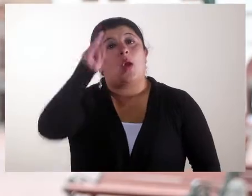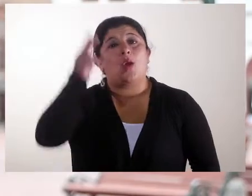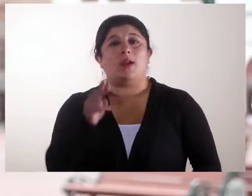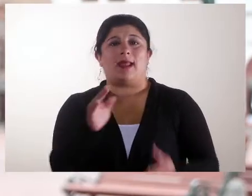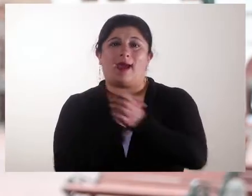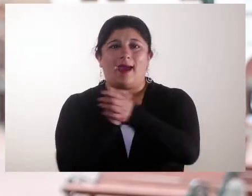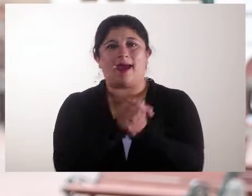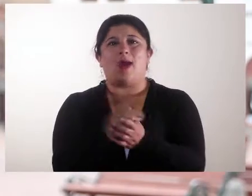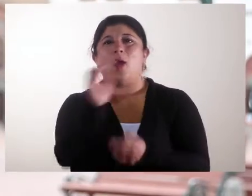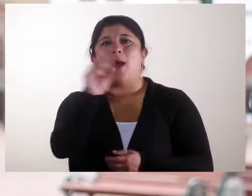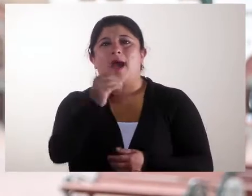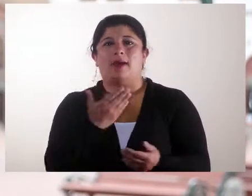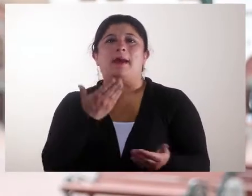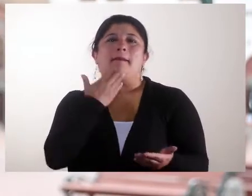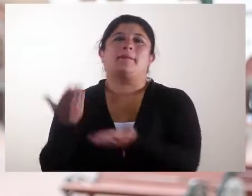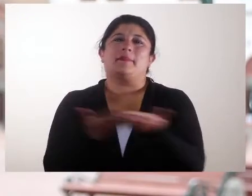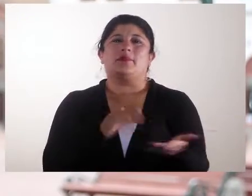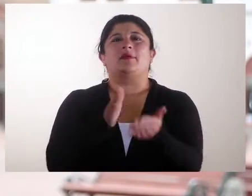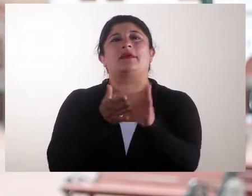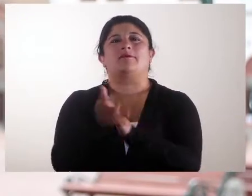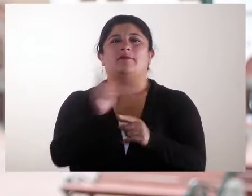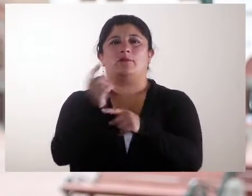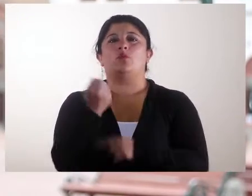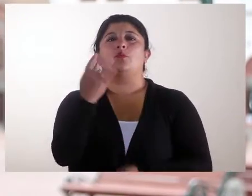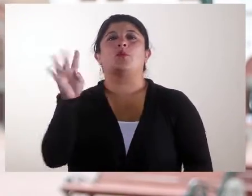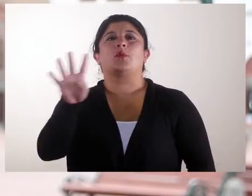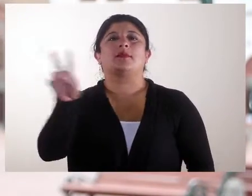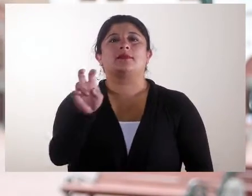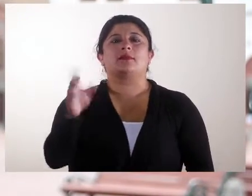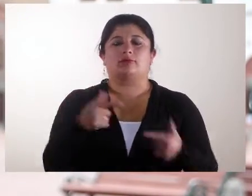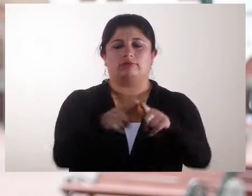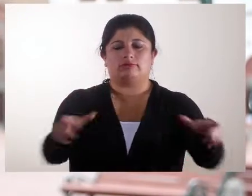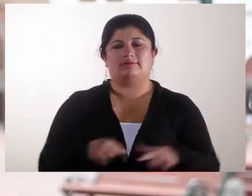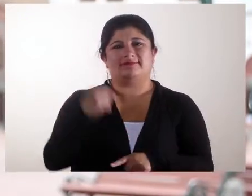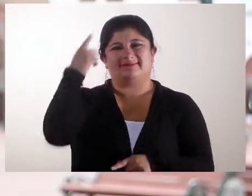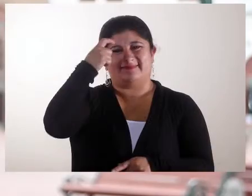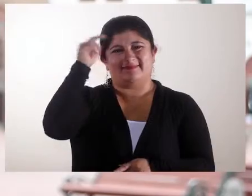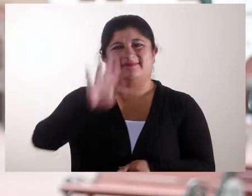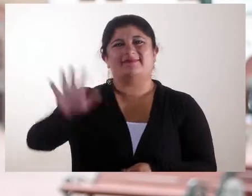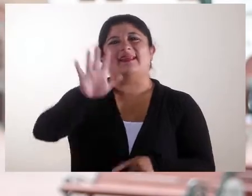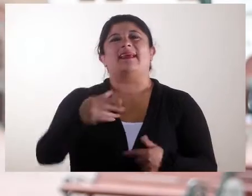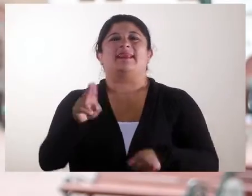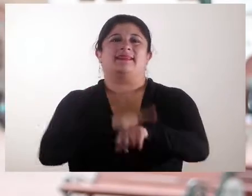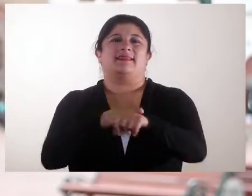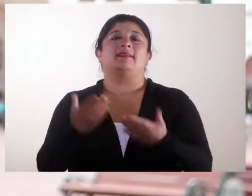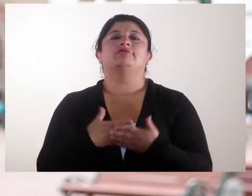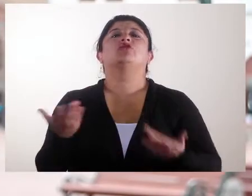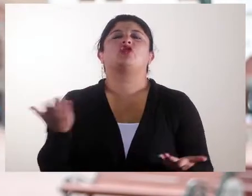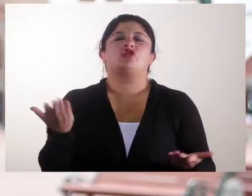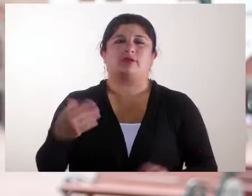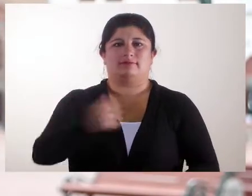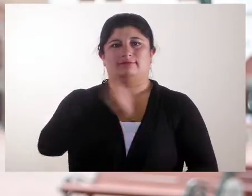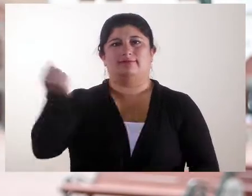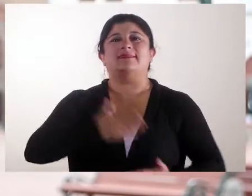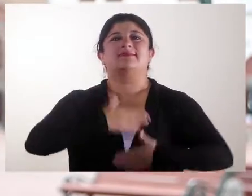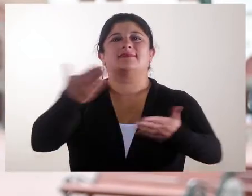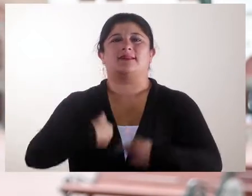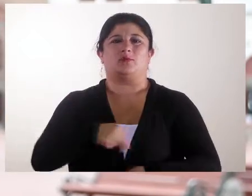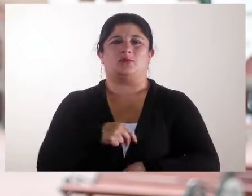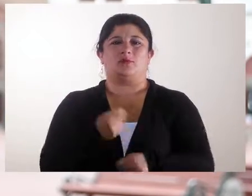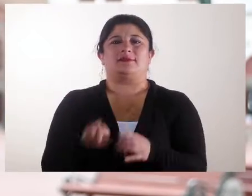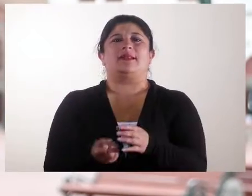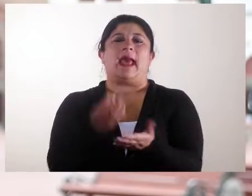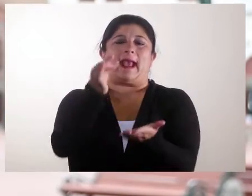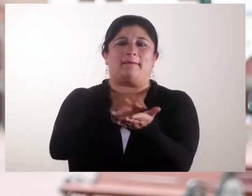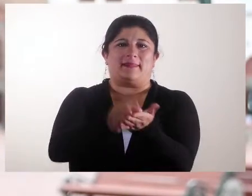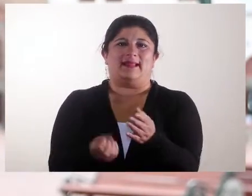Hola amigos y amigas, bienvenidos a este, nuestro informe semanal número 47 desde la gobernación del departamento de Nariño. Los saludamos en la plaza principal